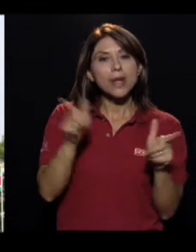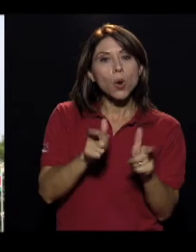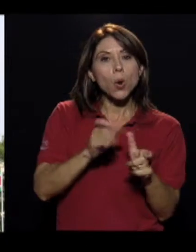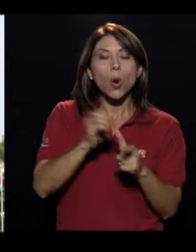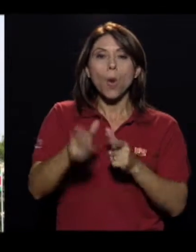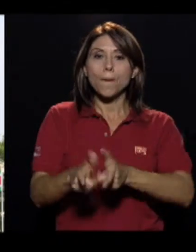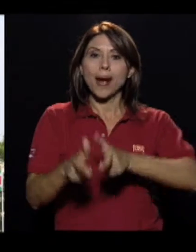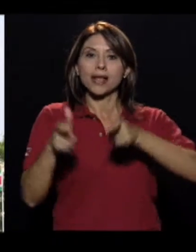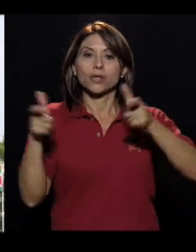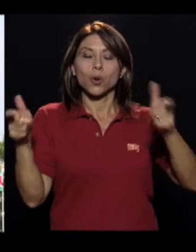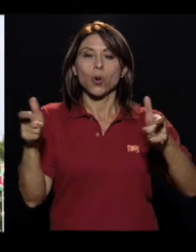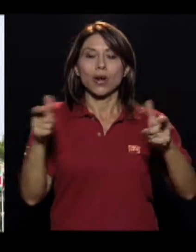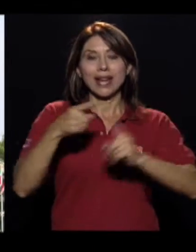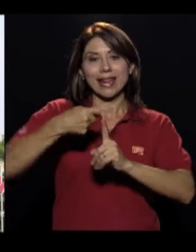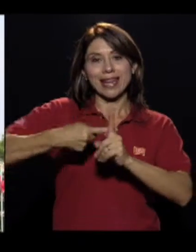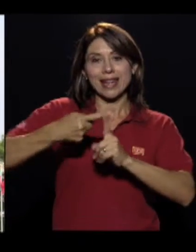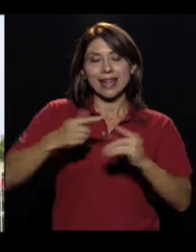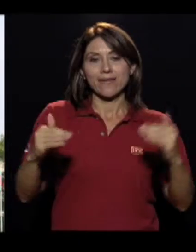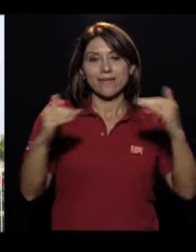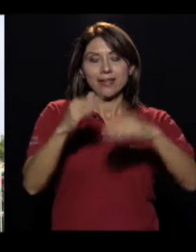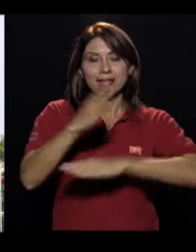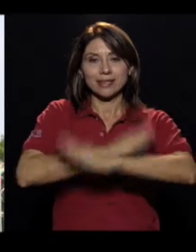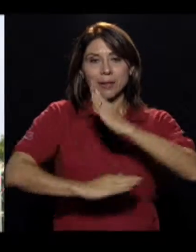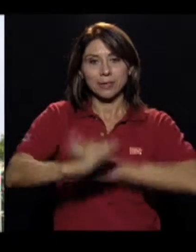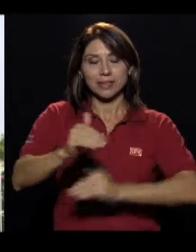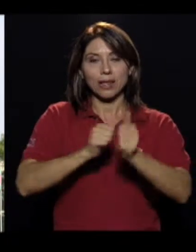mayor grado de discapacidad de sus competidores.